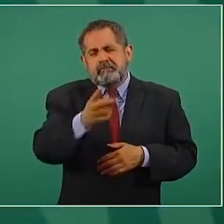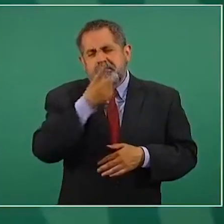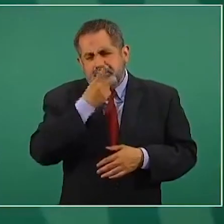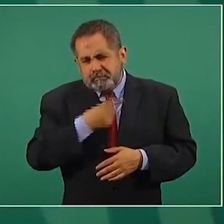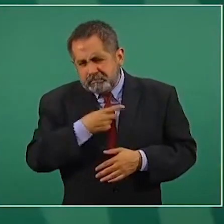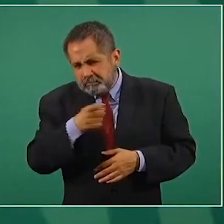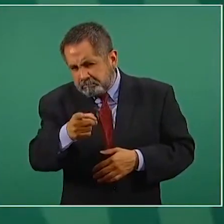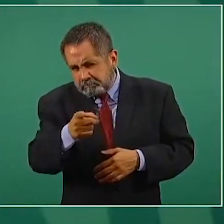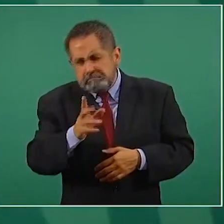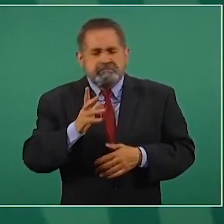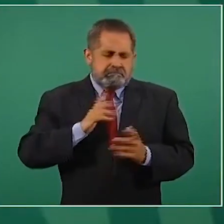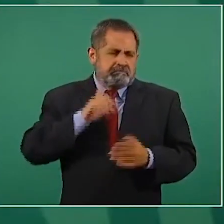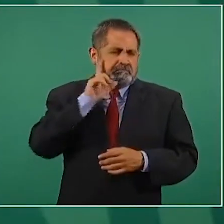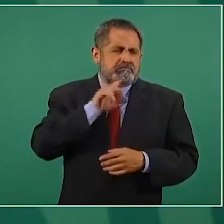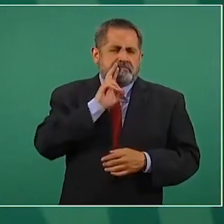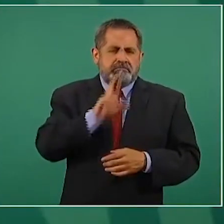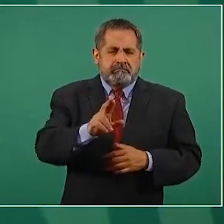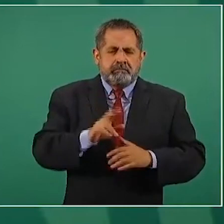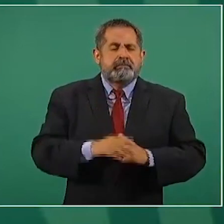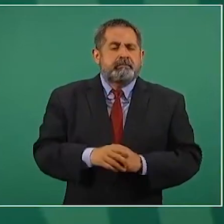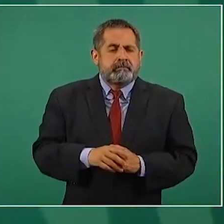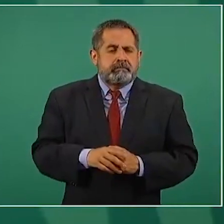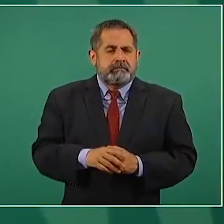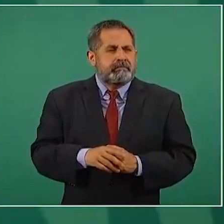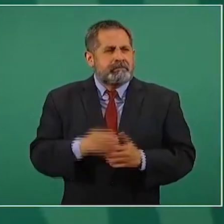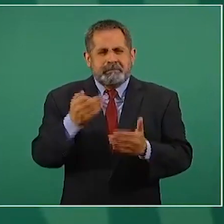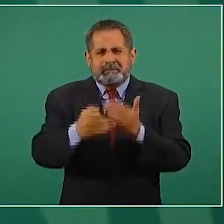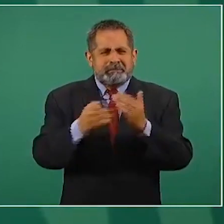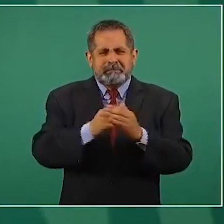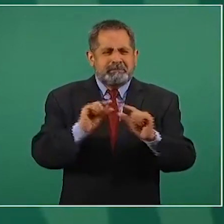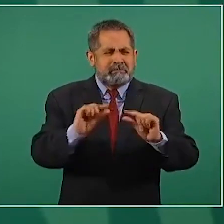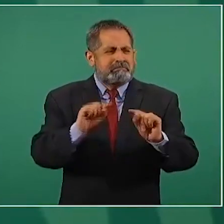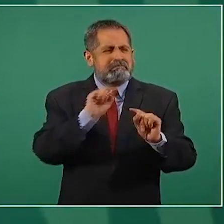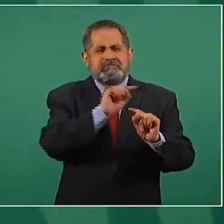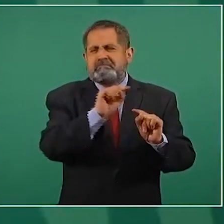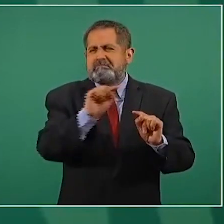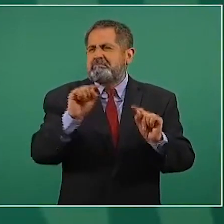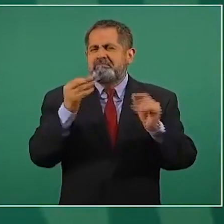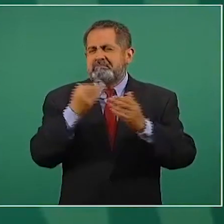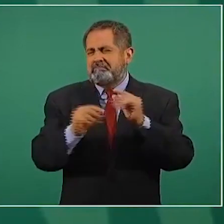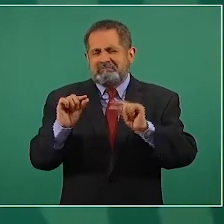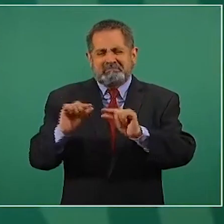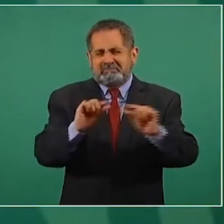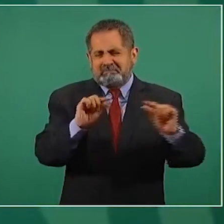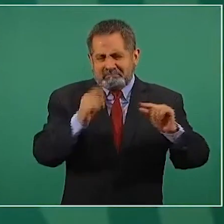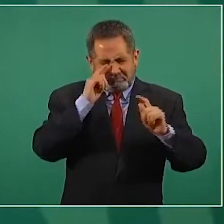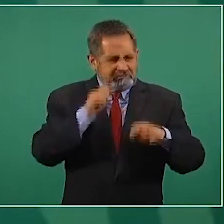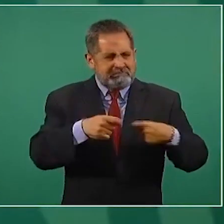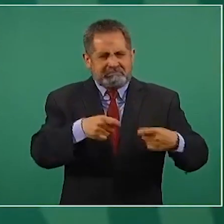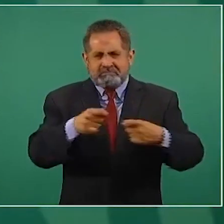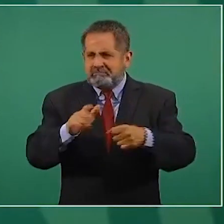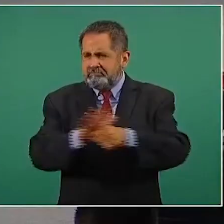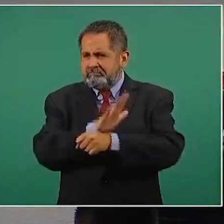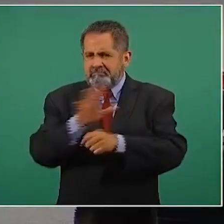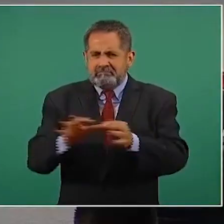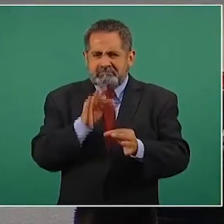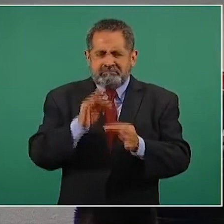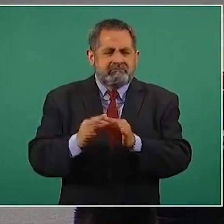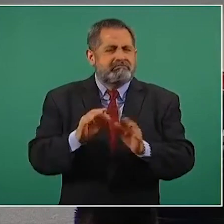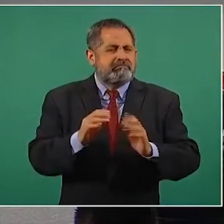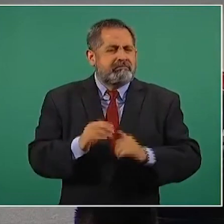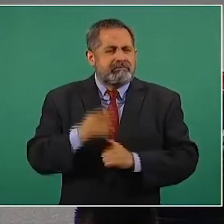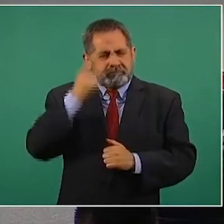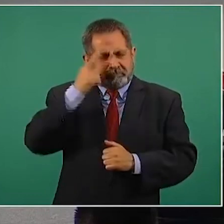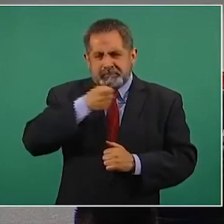estás planteando. Ya nos queda muy poco de los